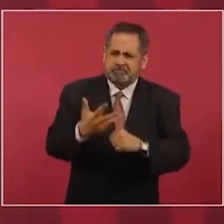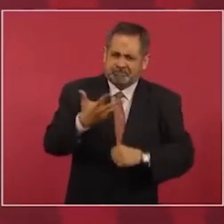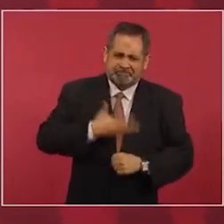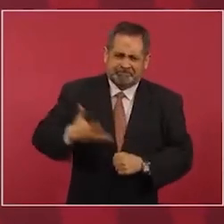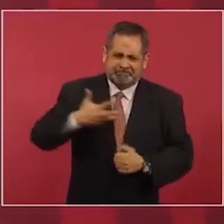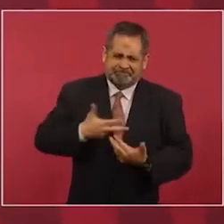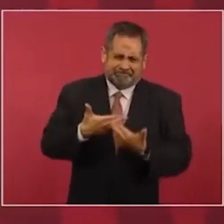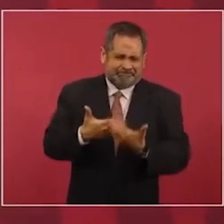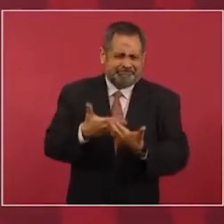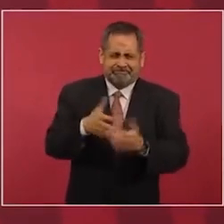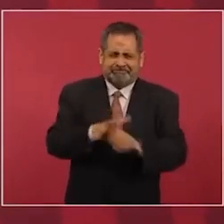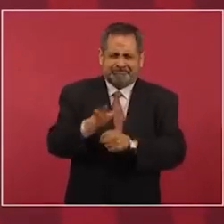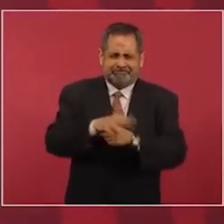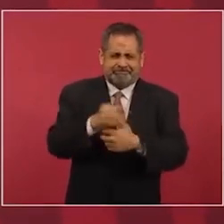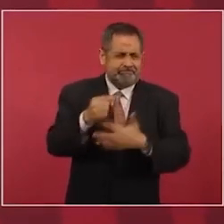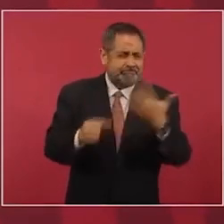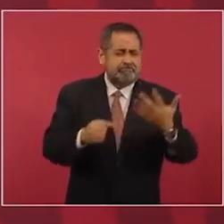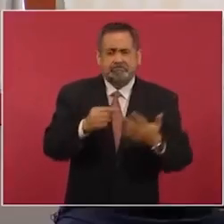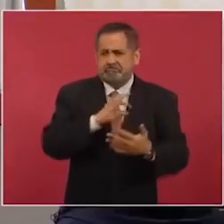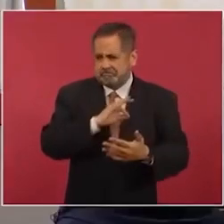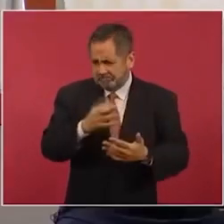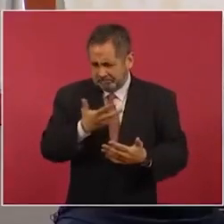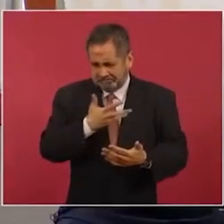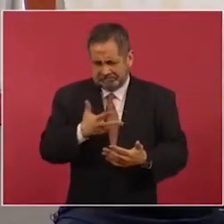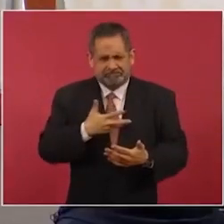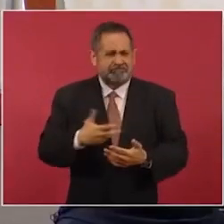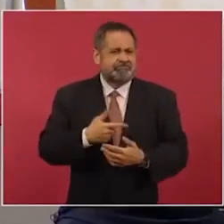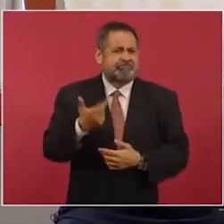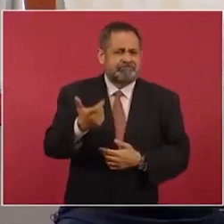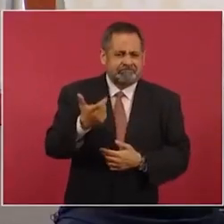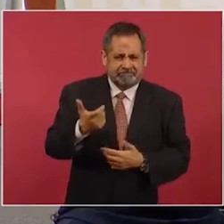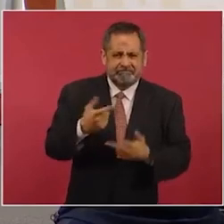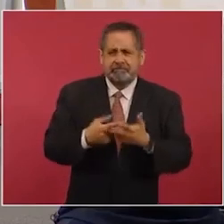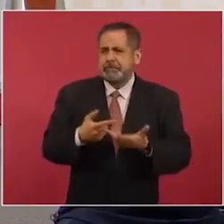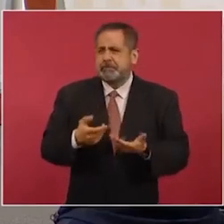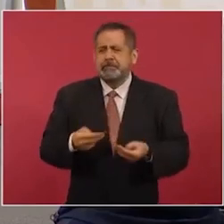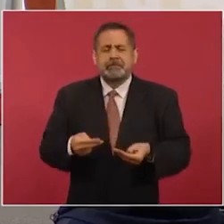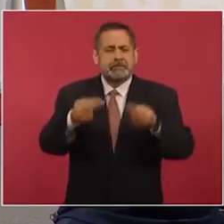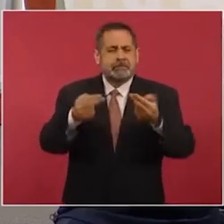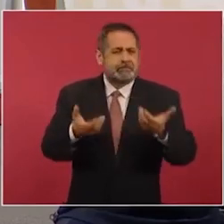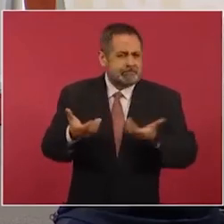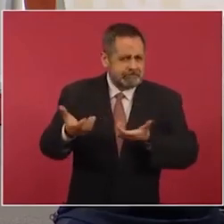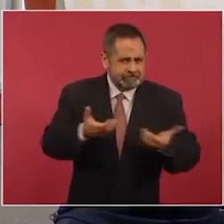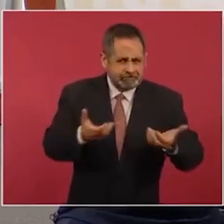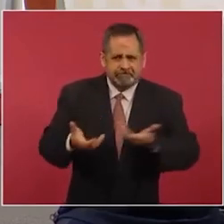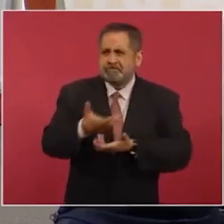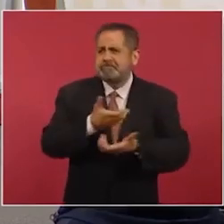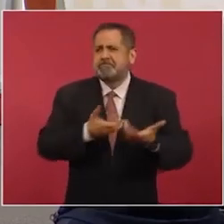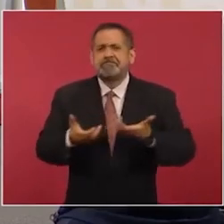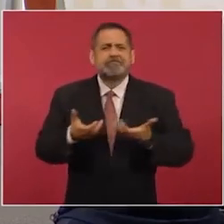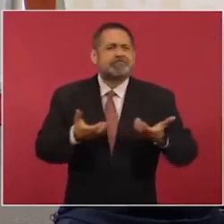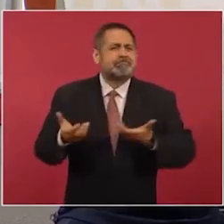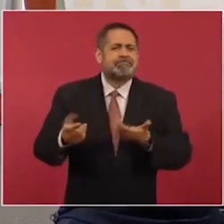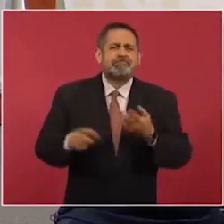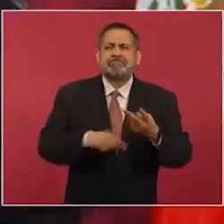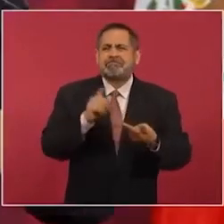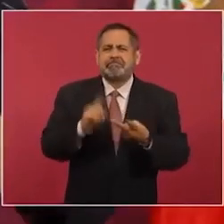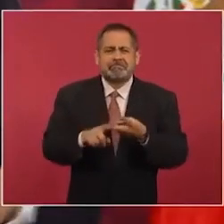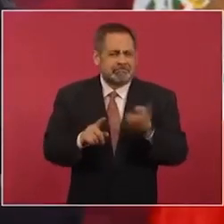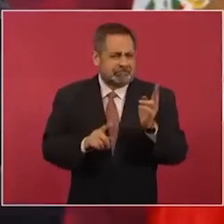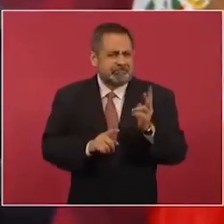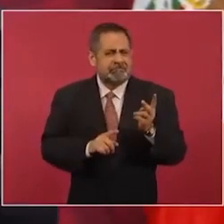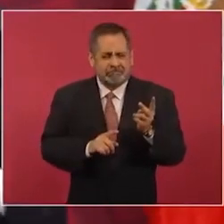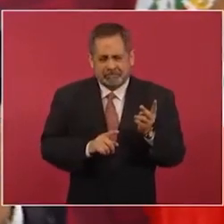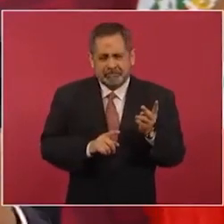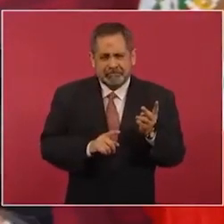económico, comercial, son